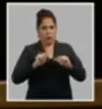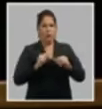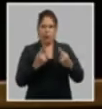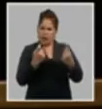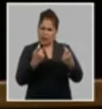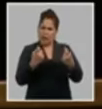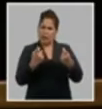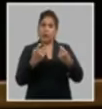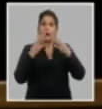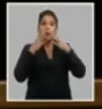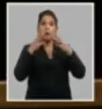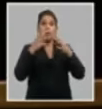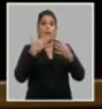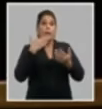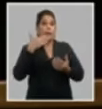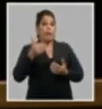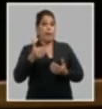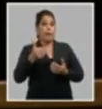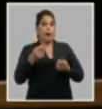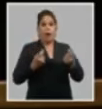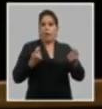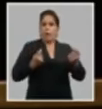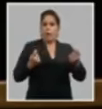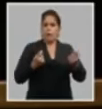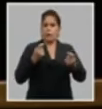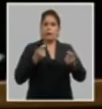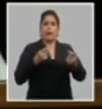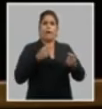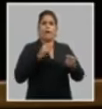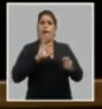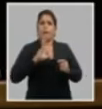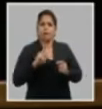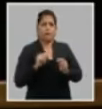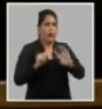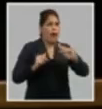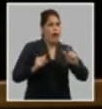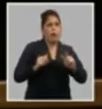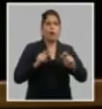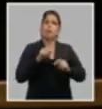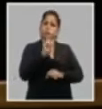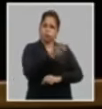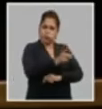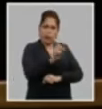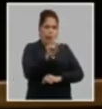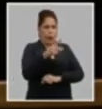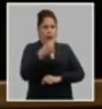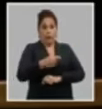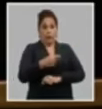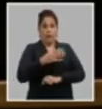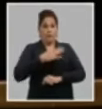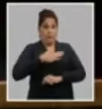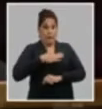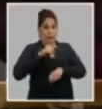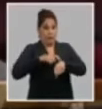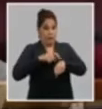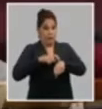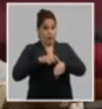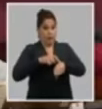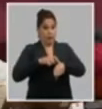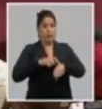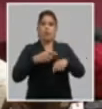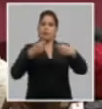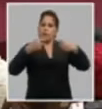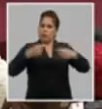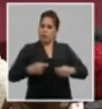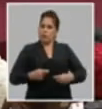necesario elevar la combatividad e intransigencia. al propio tiempo se